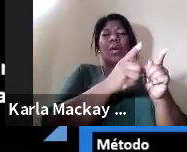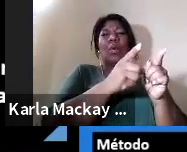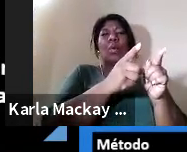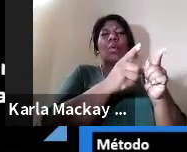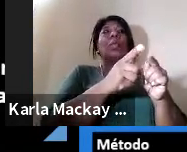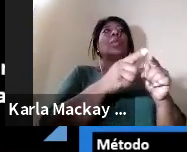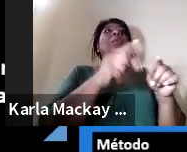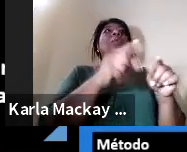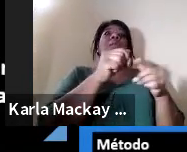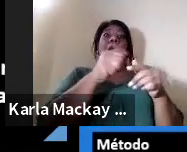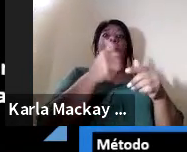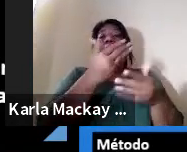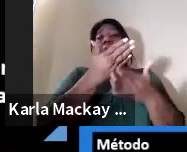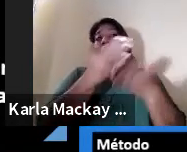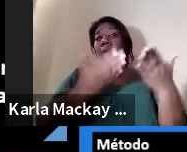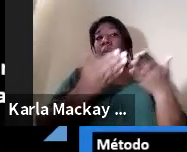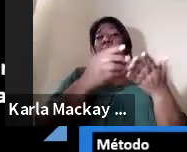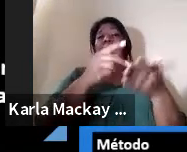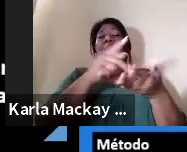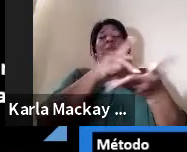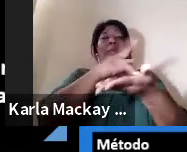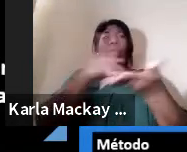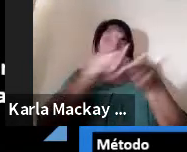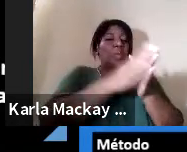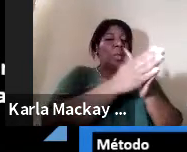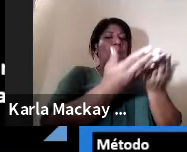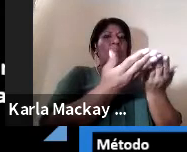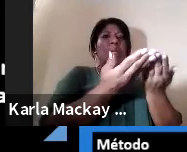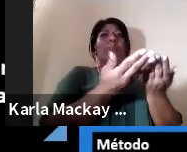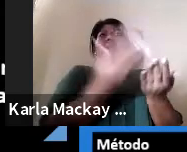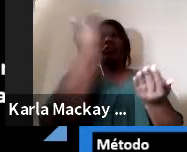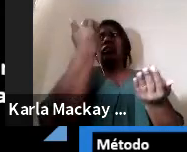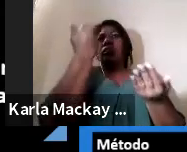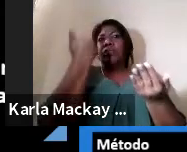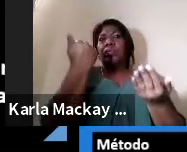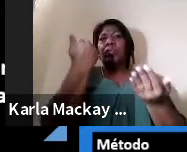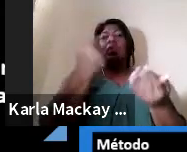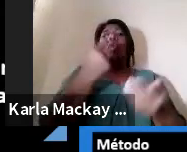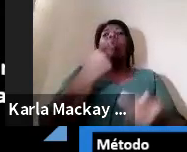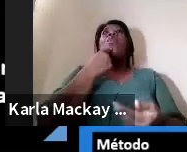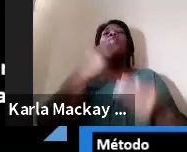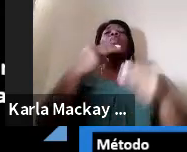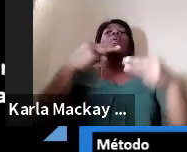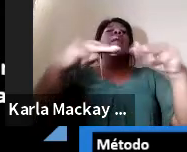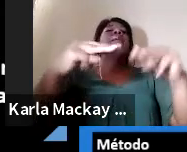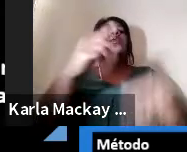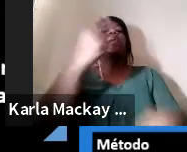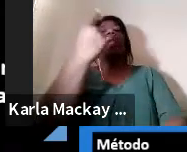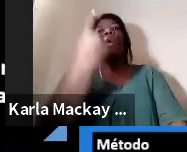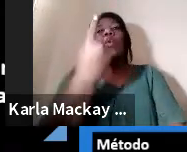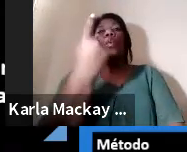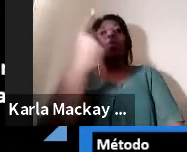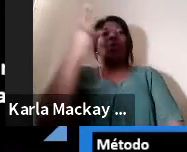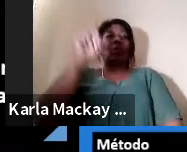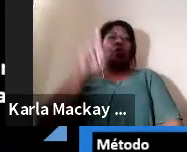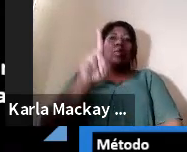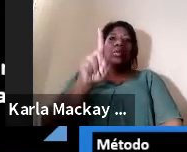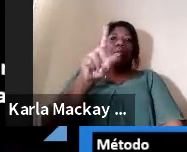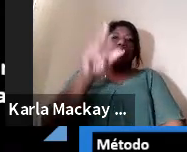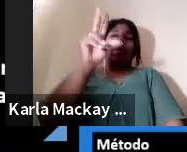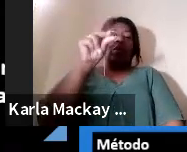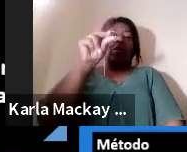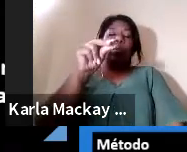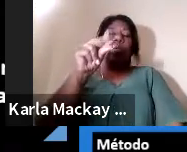autores nos recomiendan desde un enfoque sistémico. Obviamente, porque no hay un método único, simplemente tratamos de aportar a estos